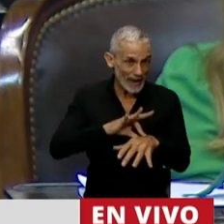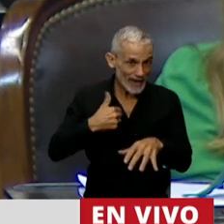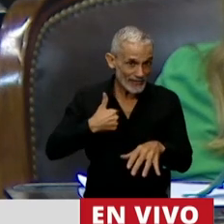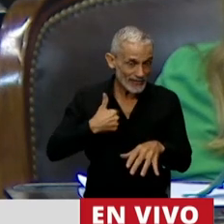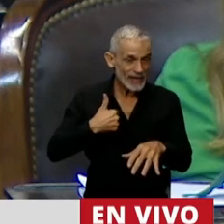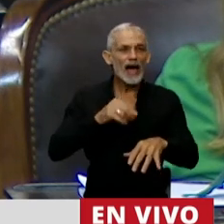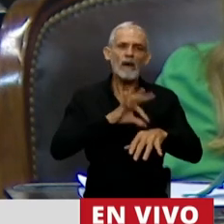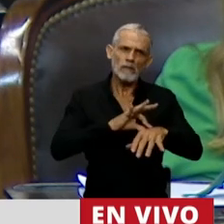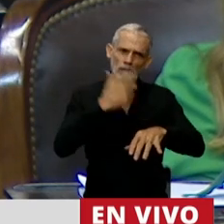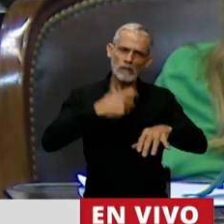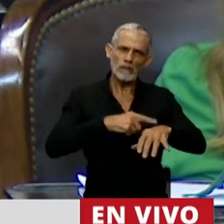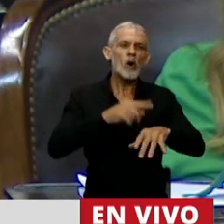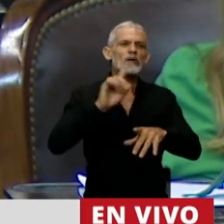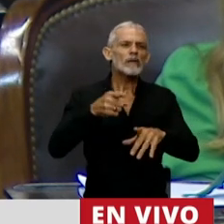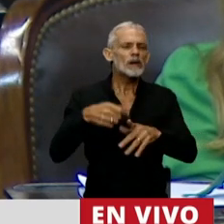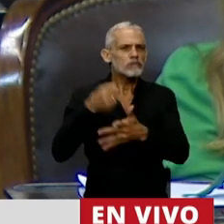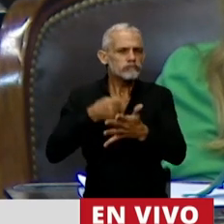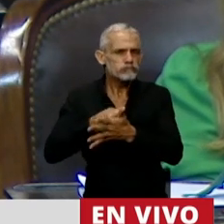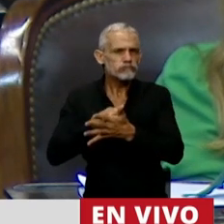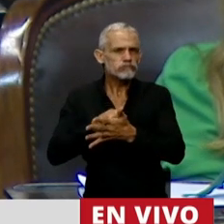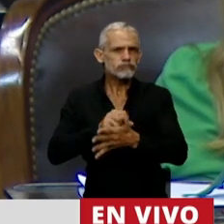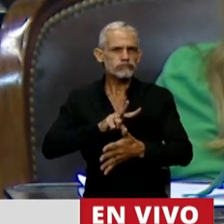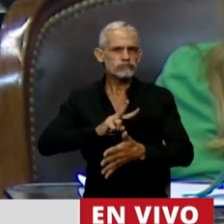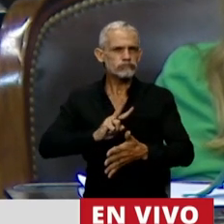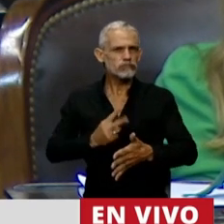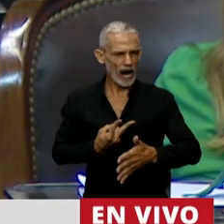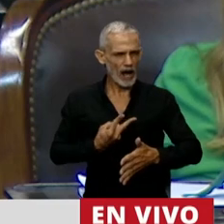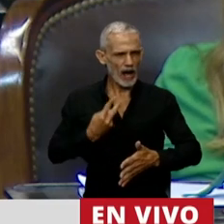sino también como una militante transfeminista.